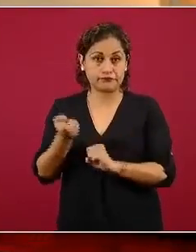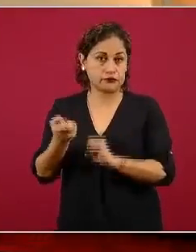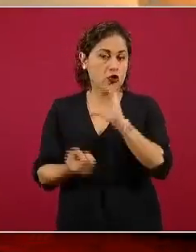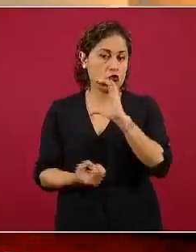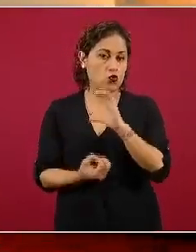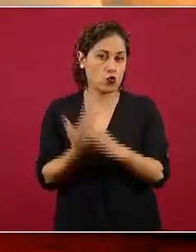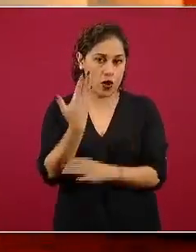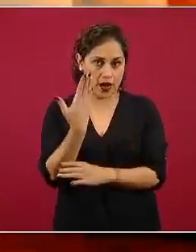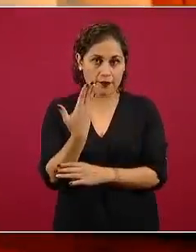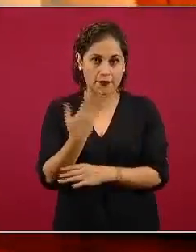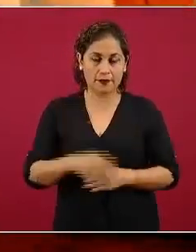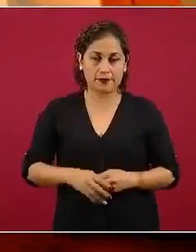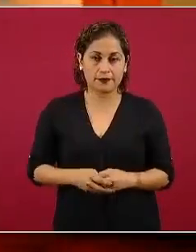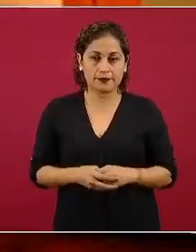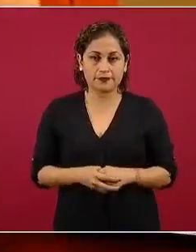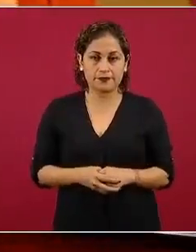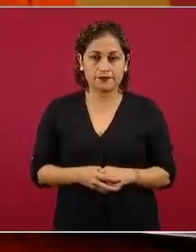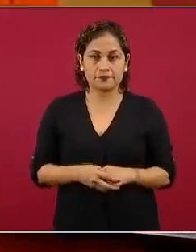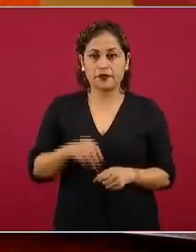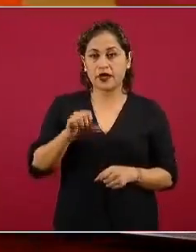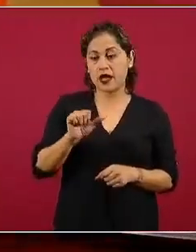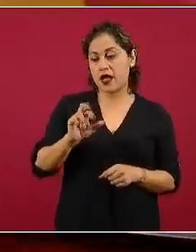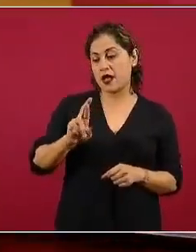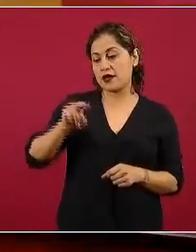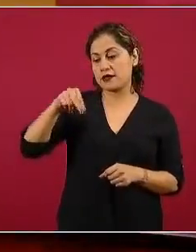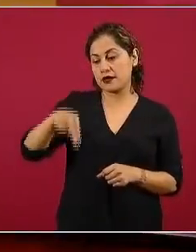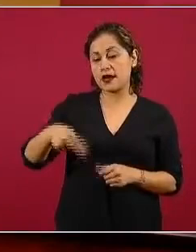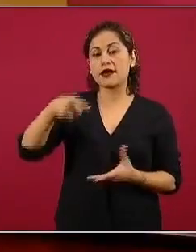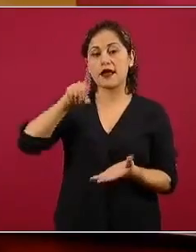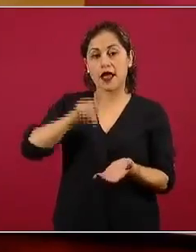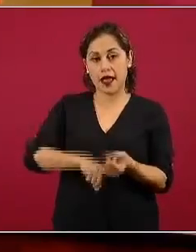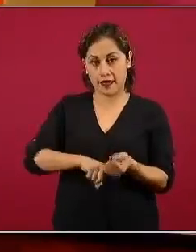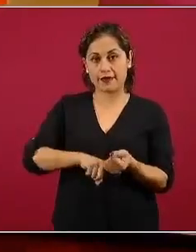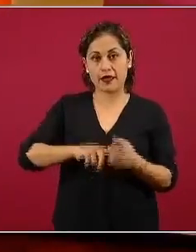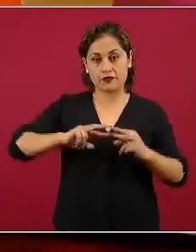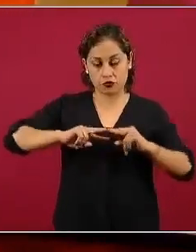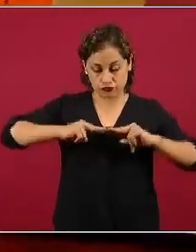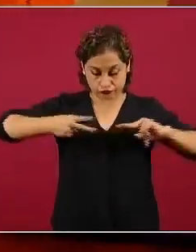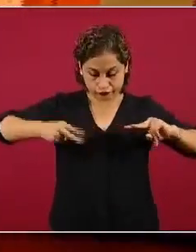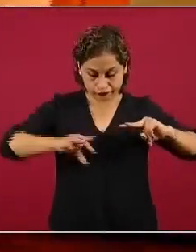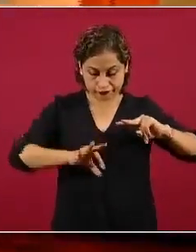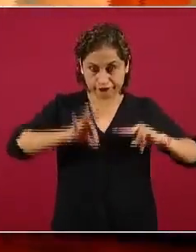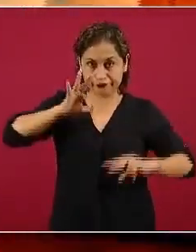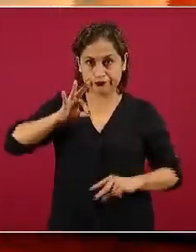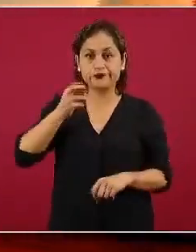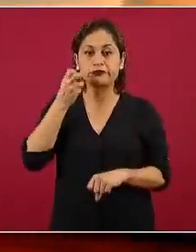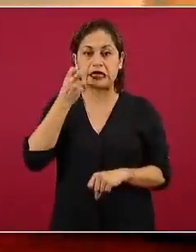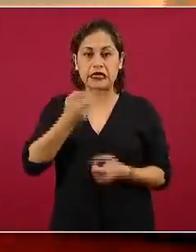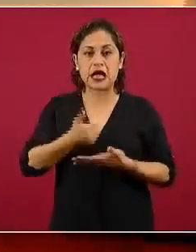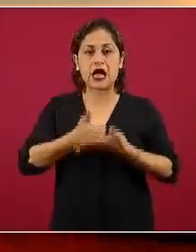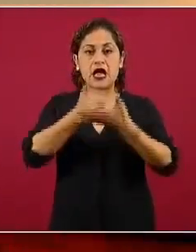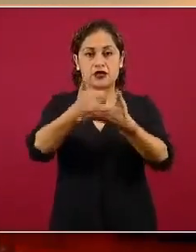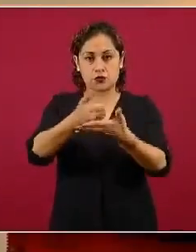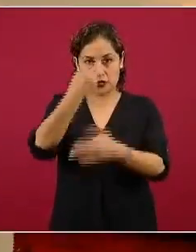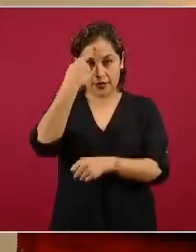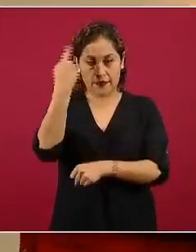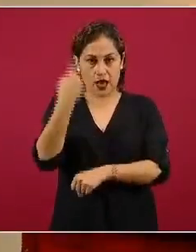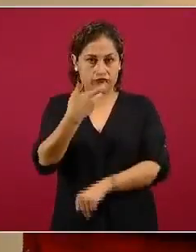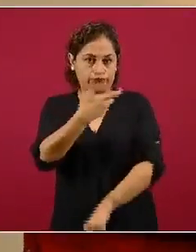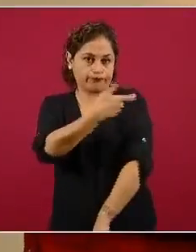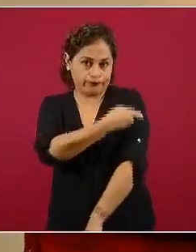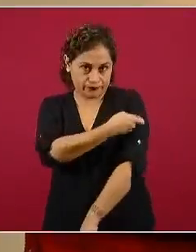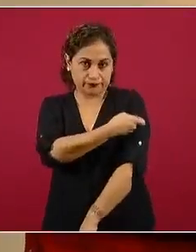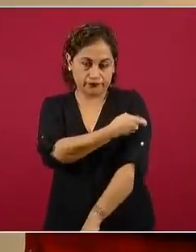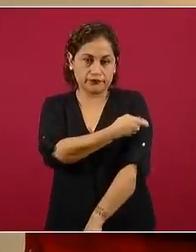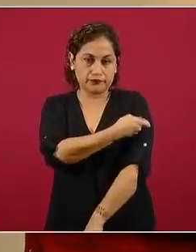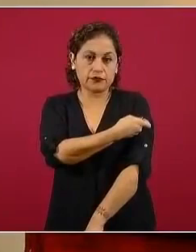ARN, que es el ácido ribonucleico mensajero, y por lo tanto la estabilidad y la